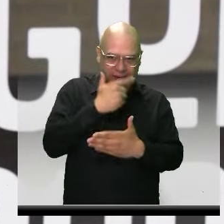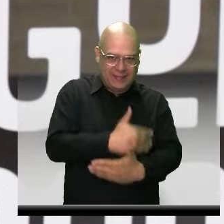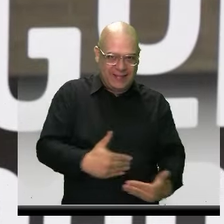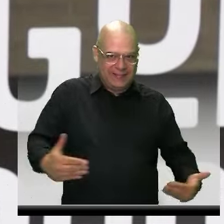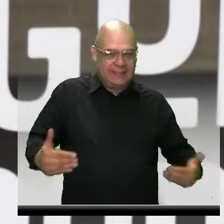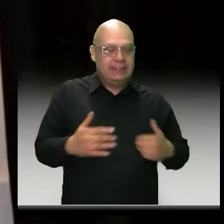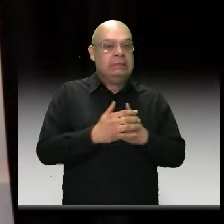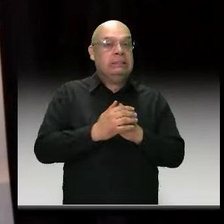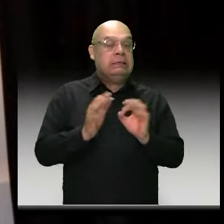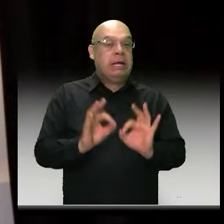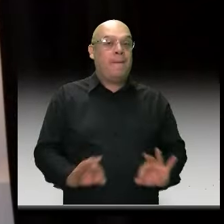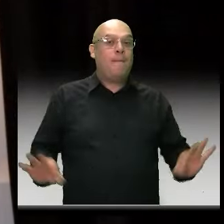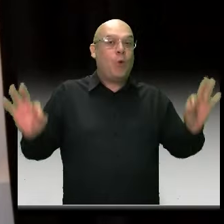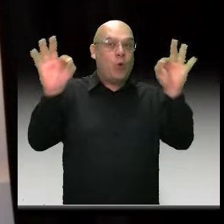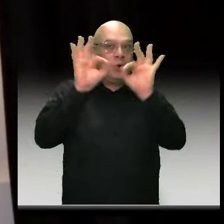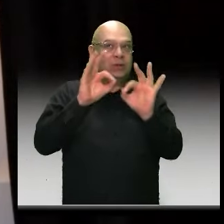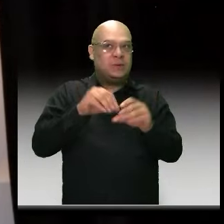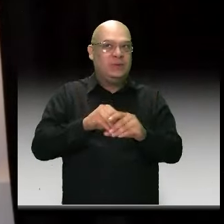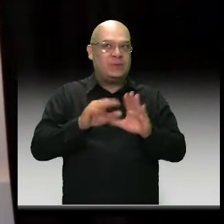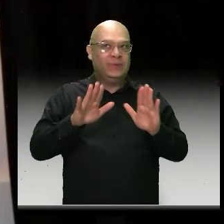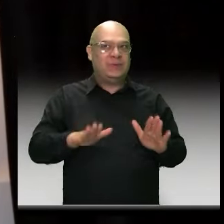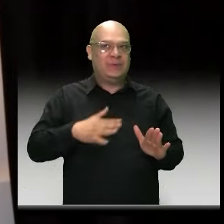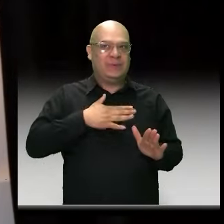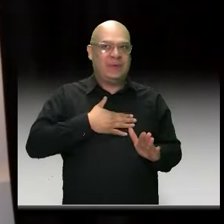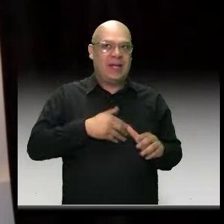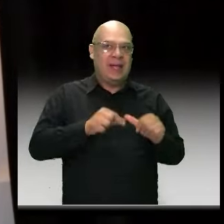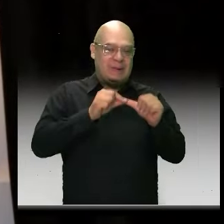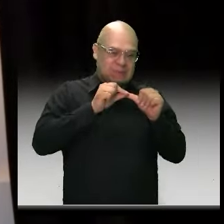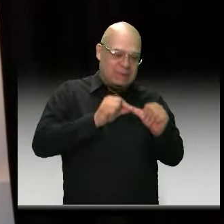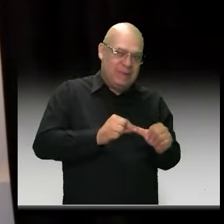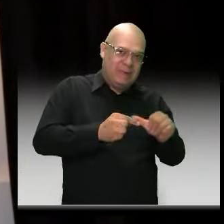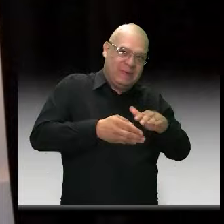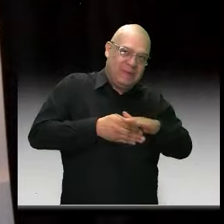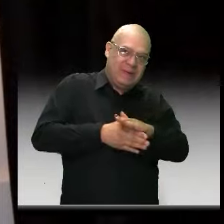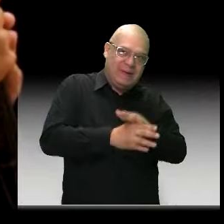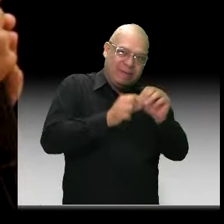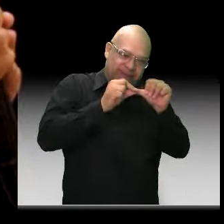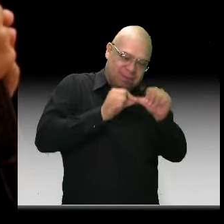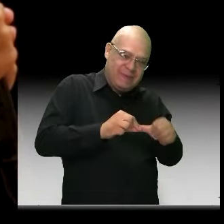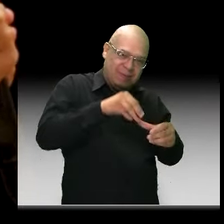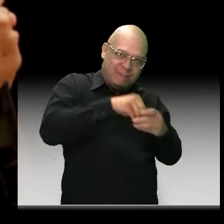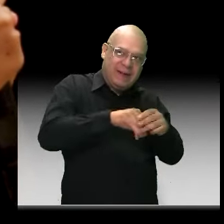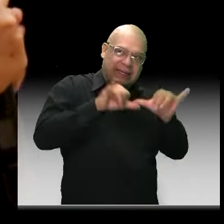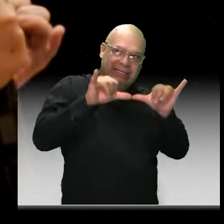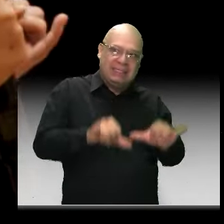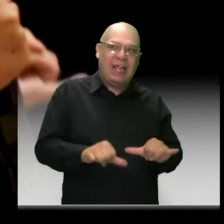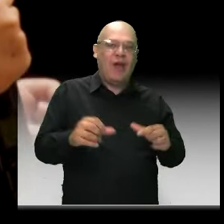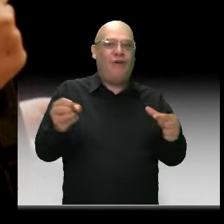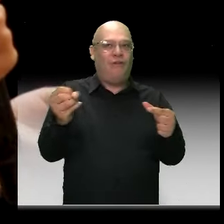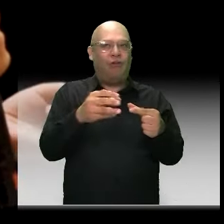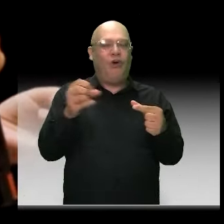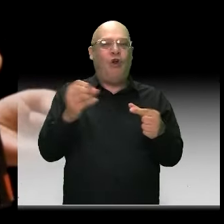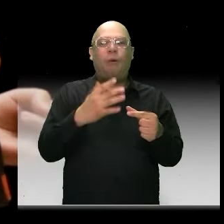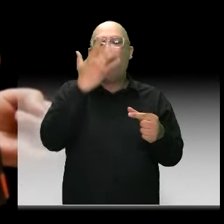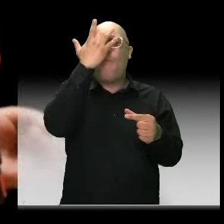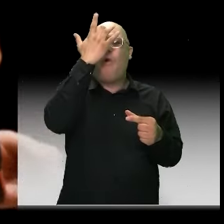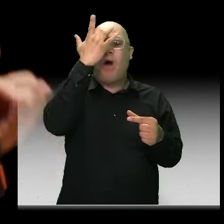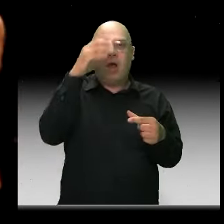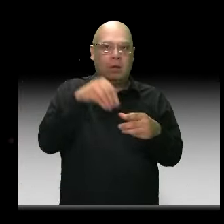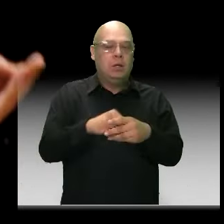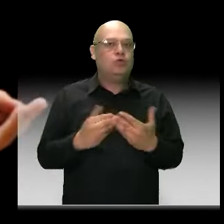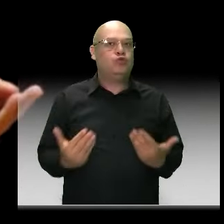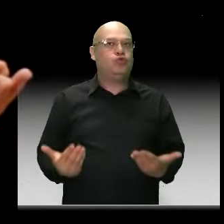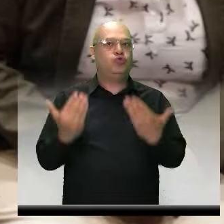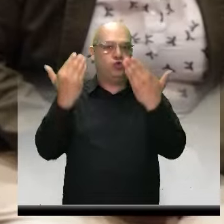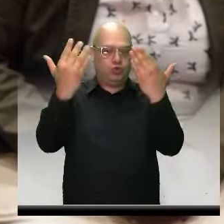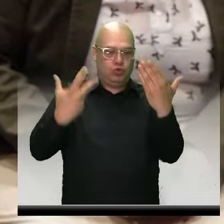importante la permanencia y la asistencia en este foro, ya que permite que nosotros como